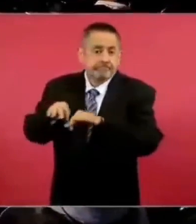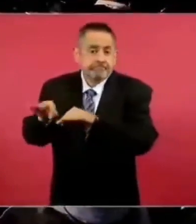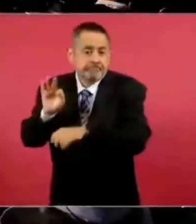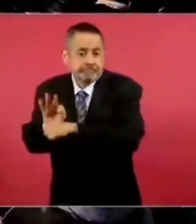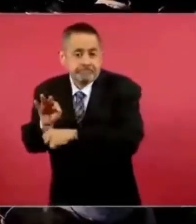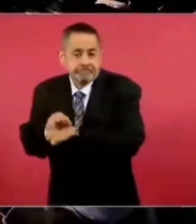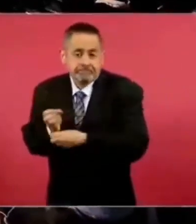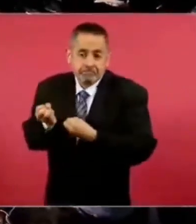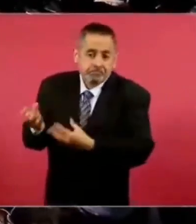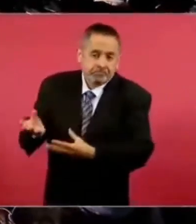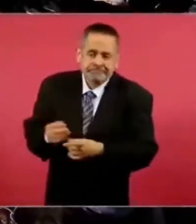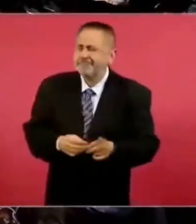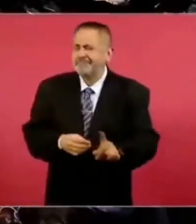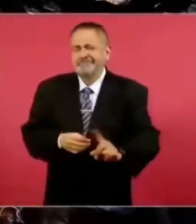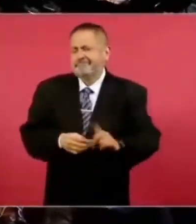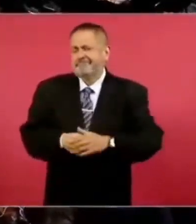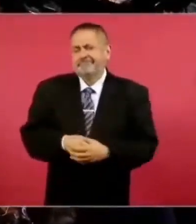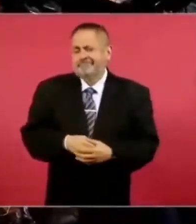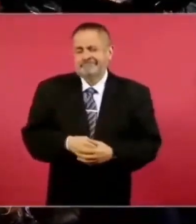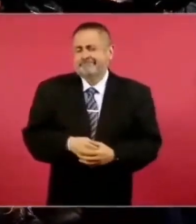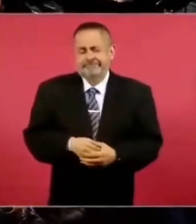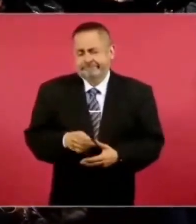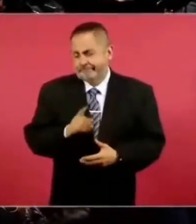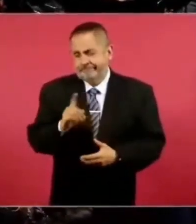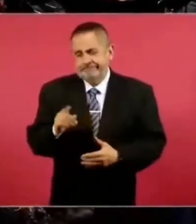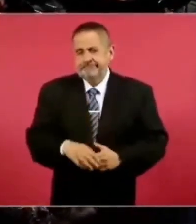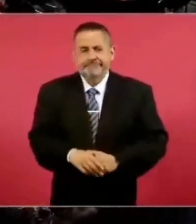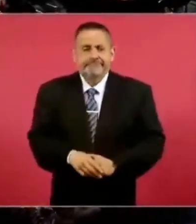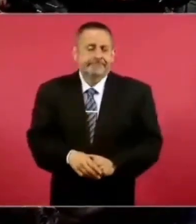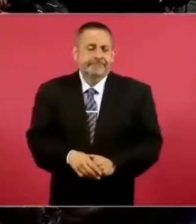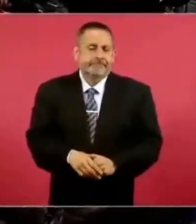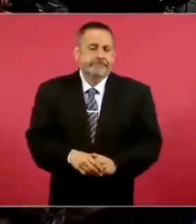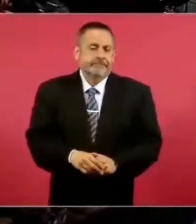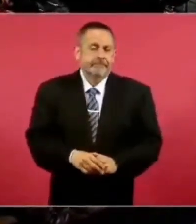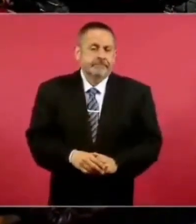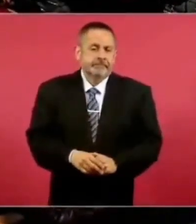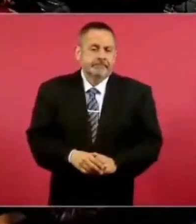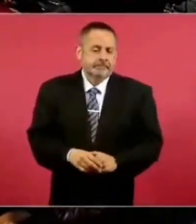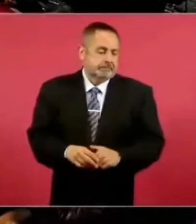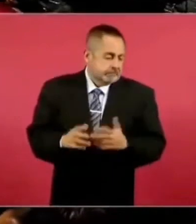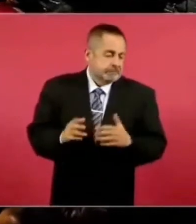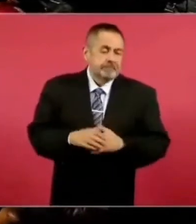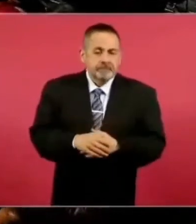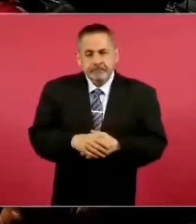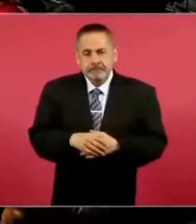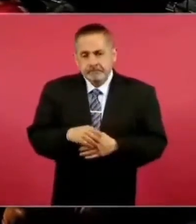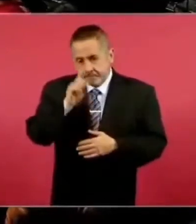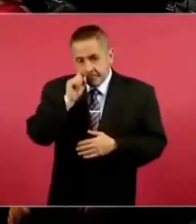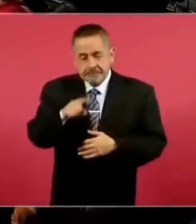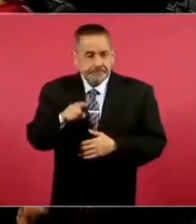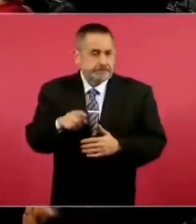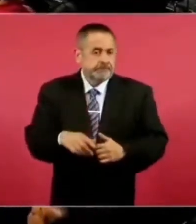pero van a encontrar también